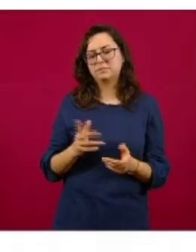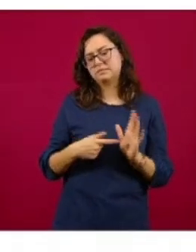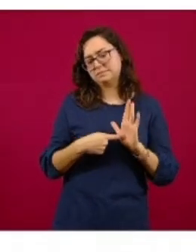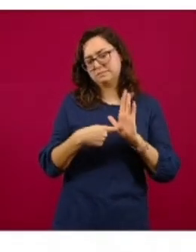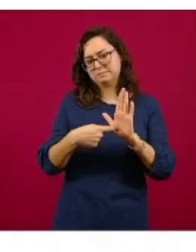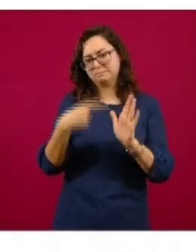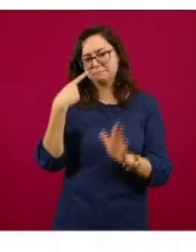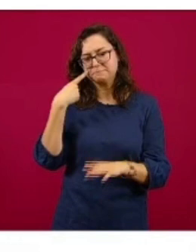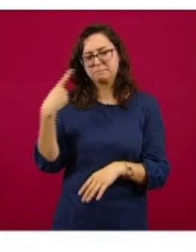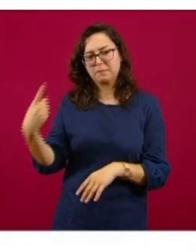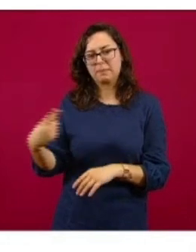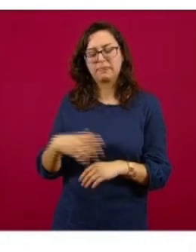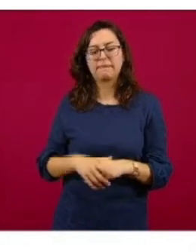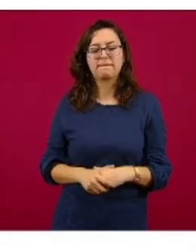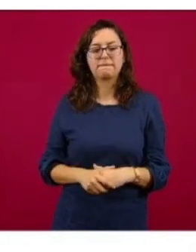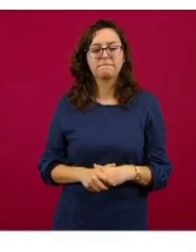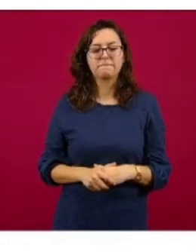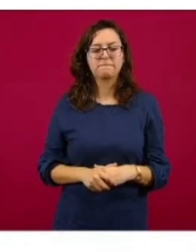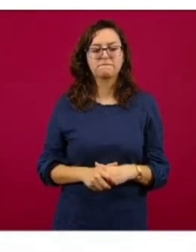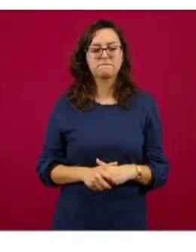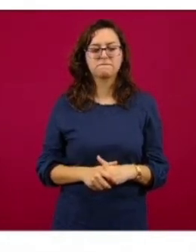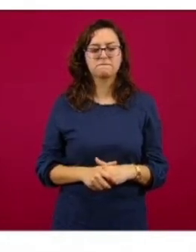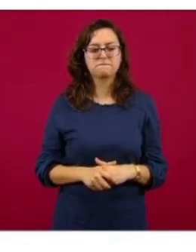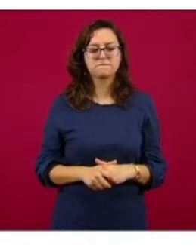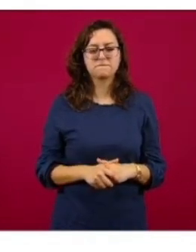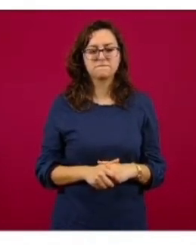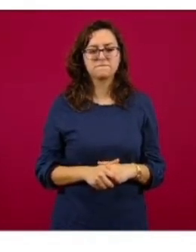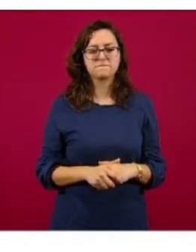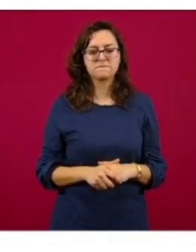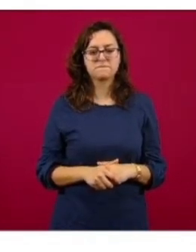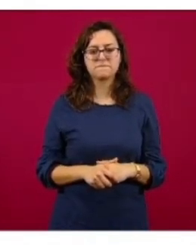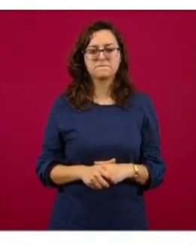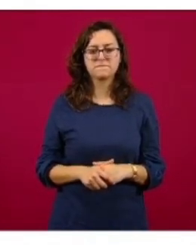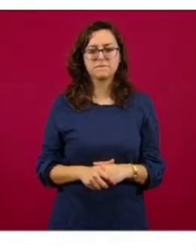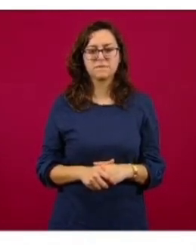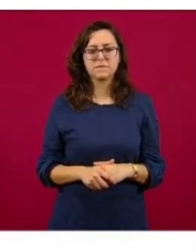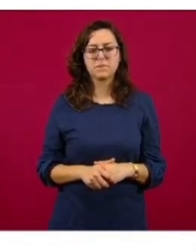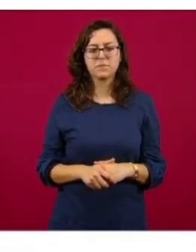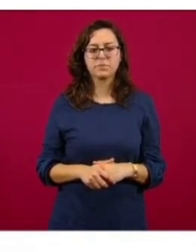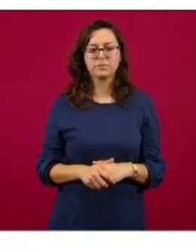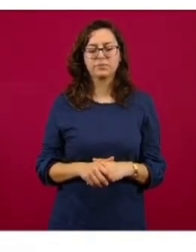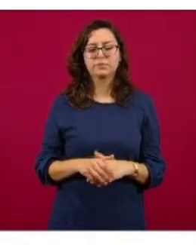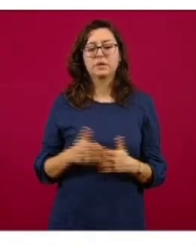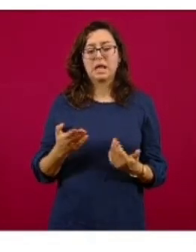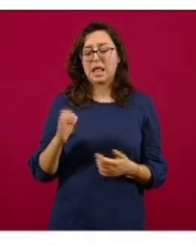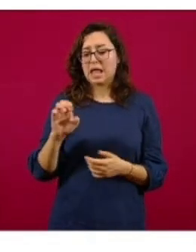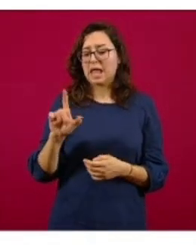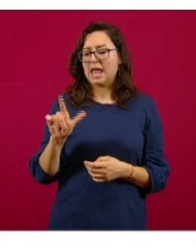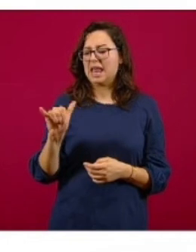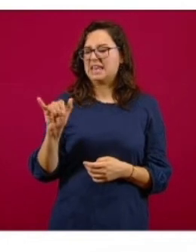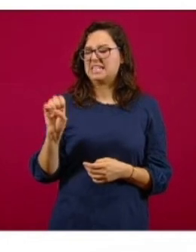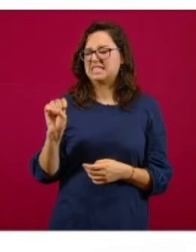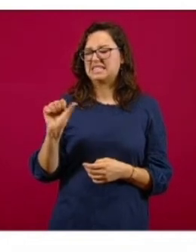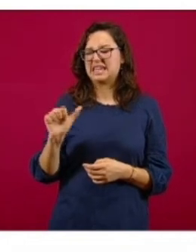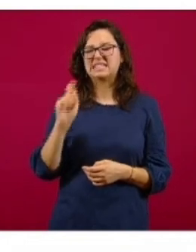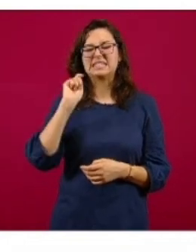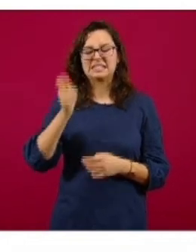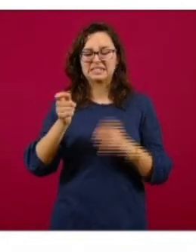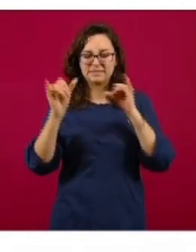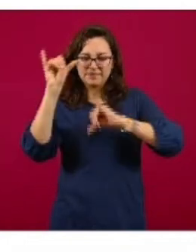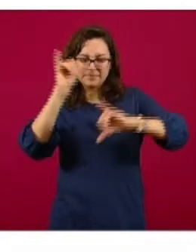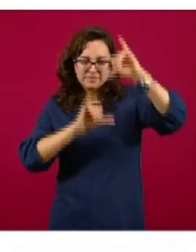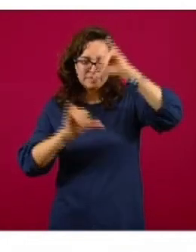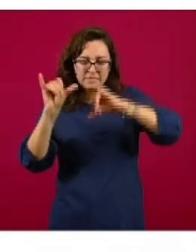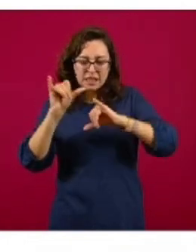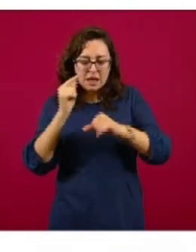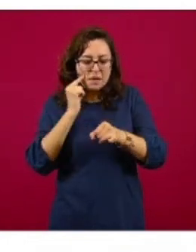metodología que se llama ELISA para la detección de anticuerpos. Hay diferentes tipos de anticuerpos, IgM,